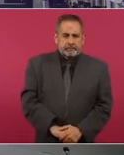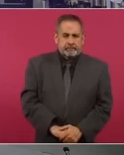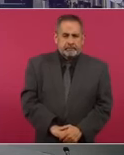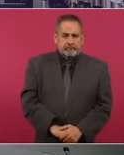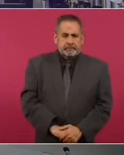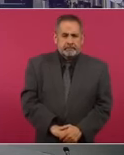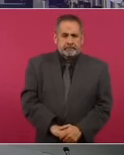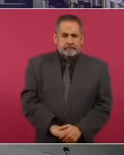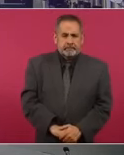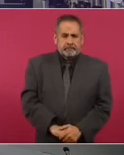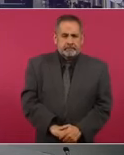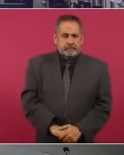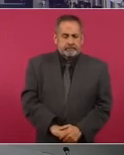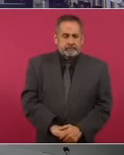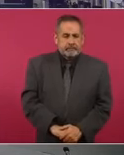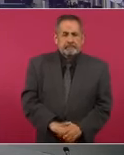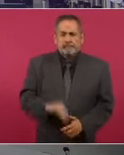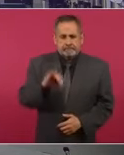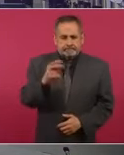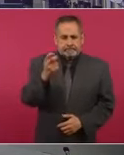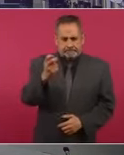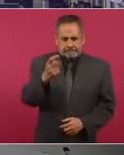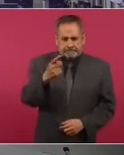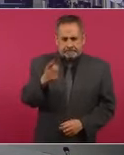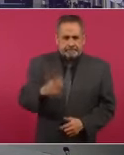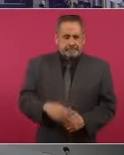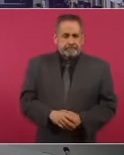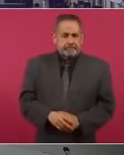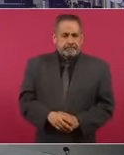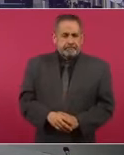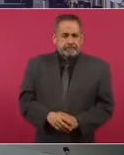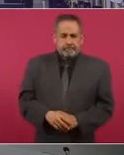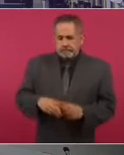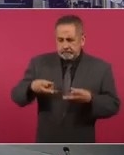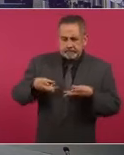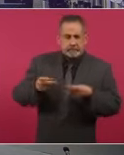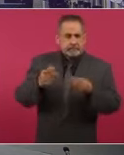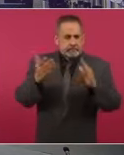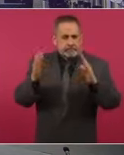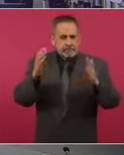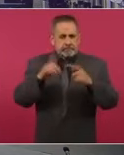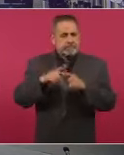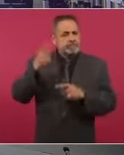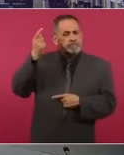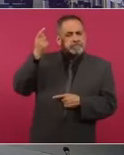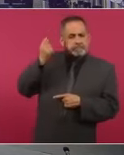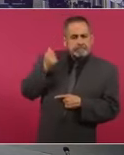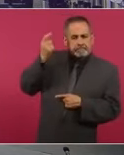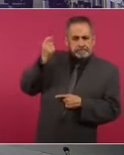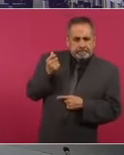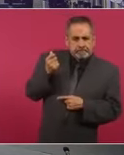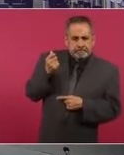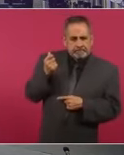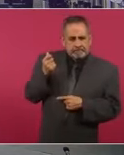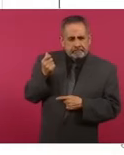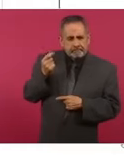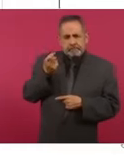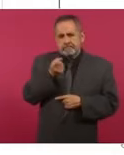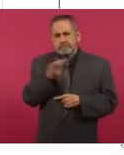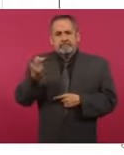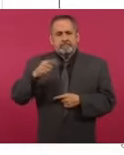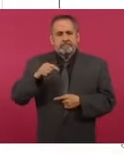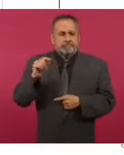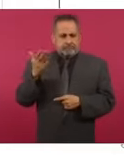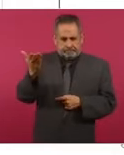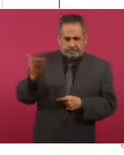ese es, gasto comparativo de la pensión que han recibido